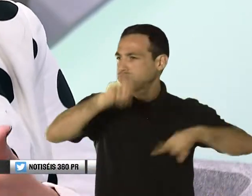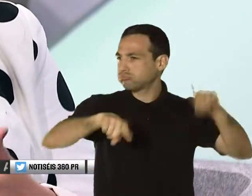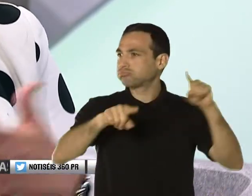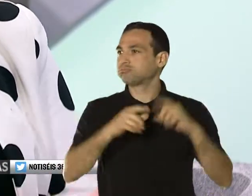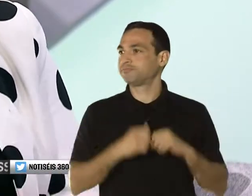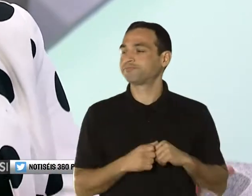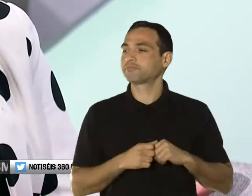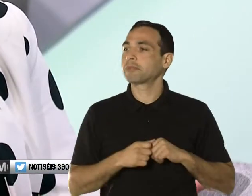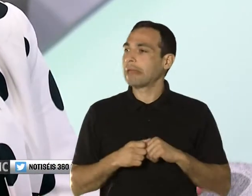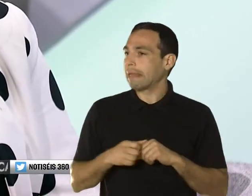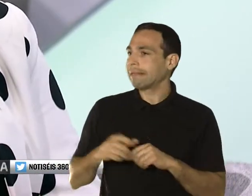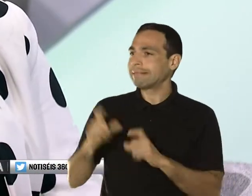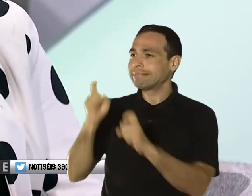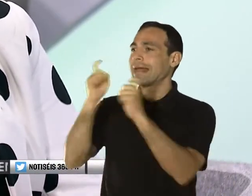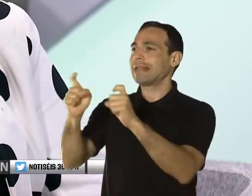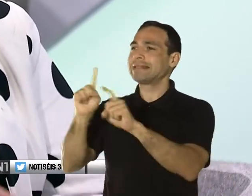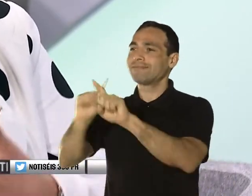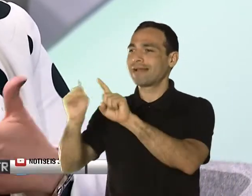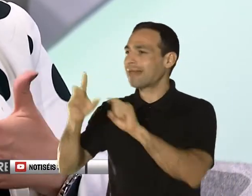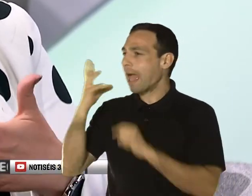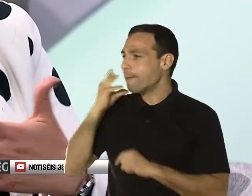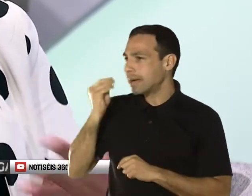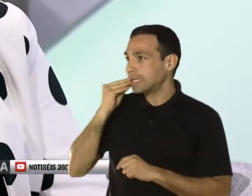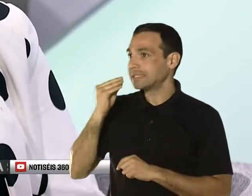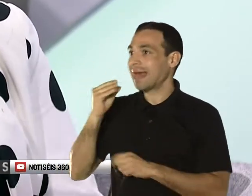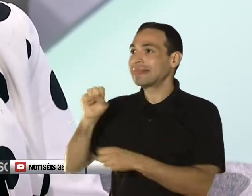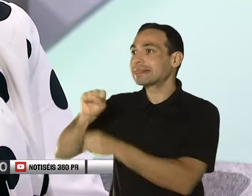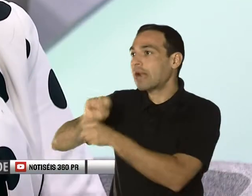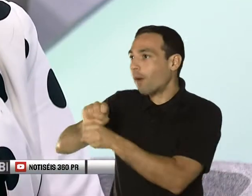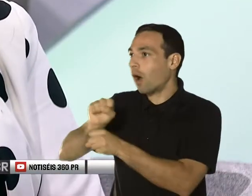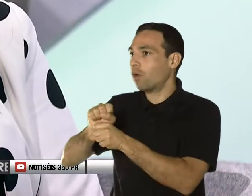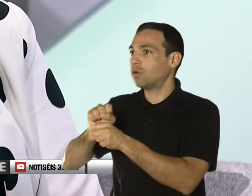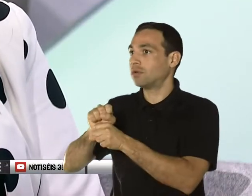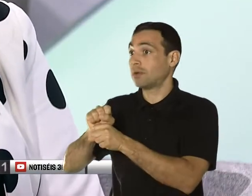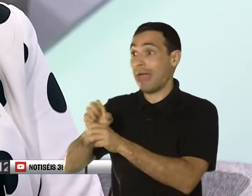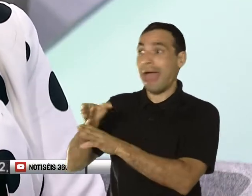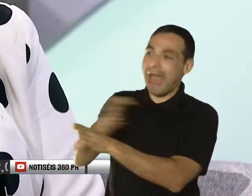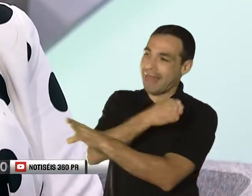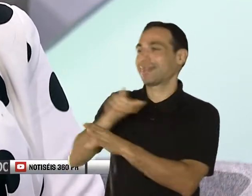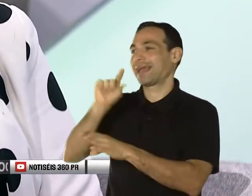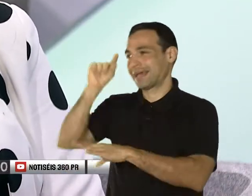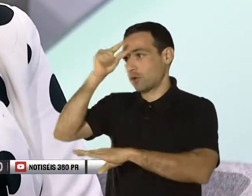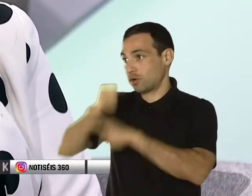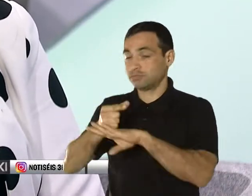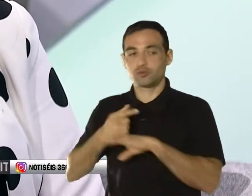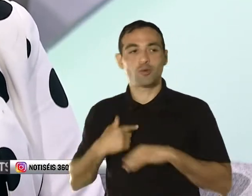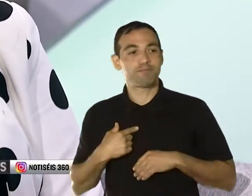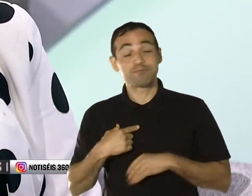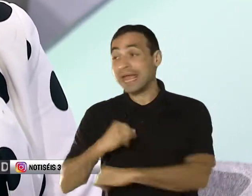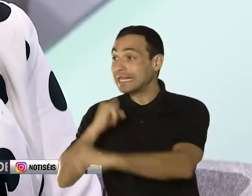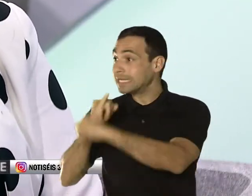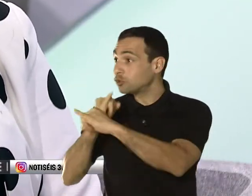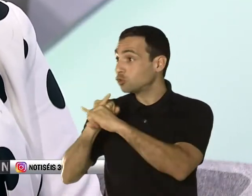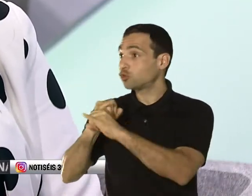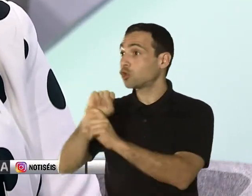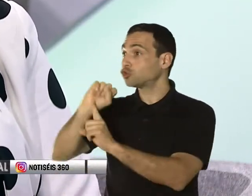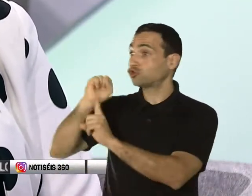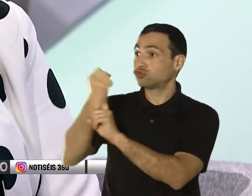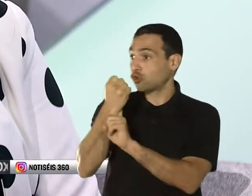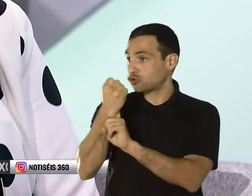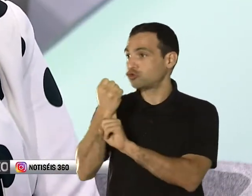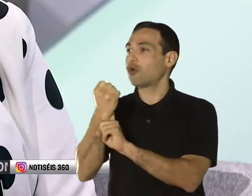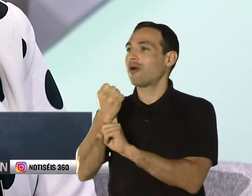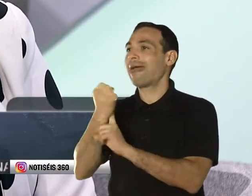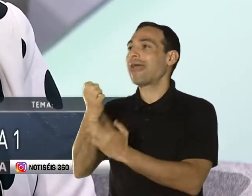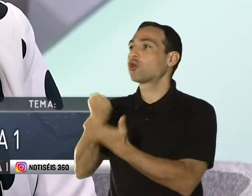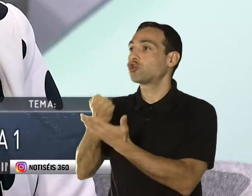antes de salir de la escuela. Así que en un acuerdo con el Instituto Socioeconómico, conocido como INSEC, pues